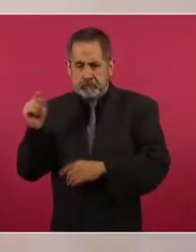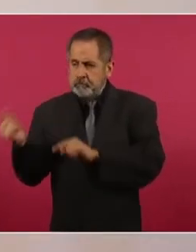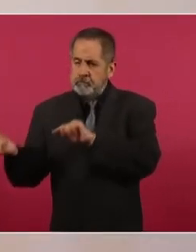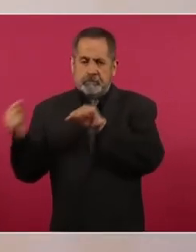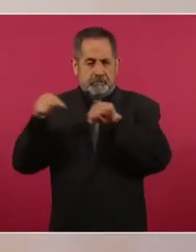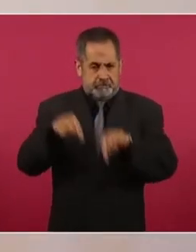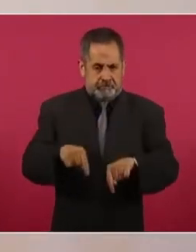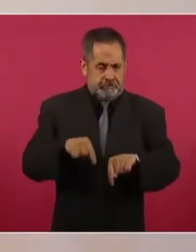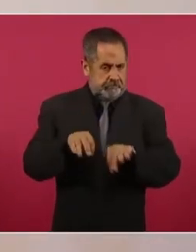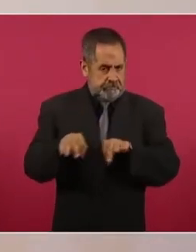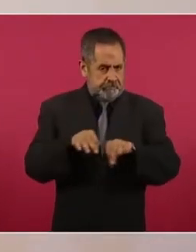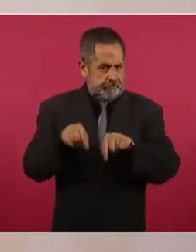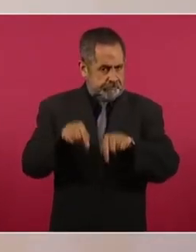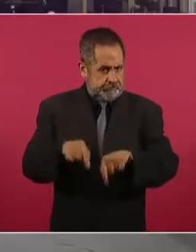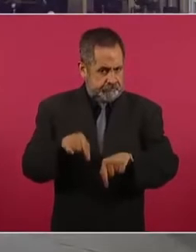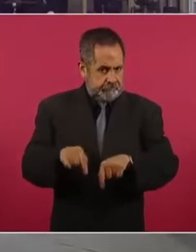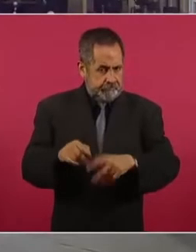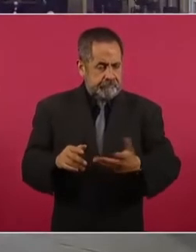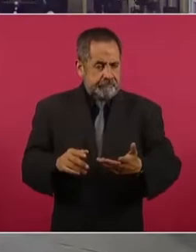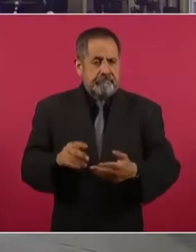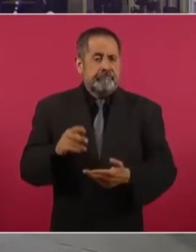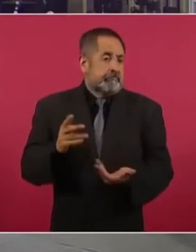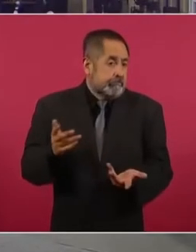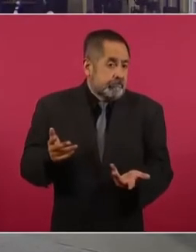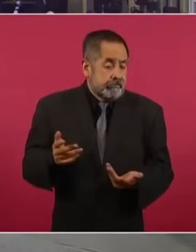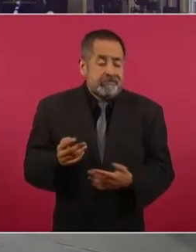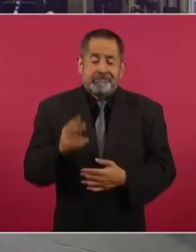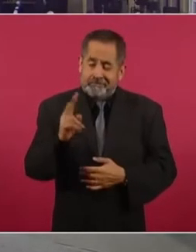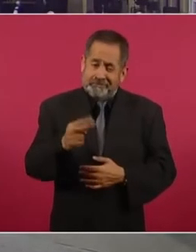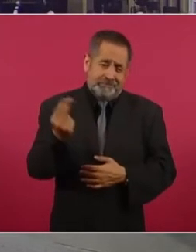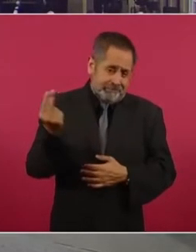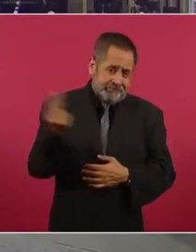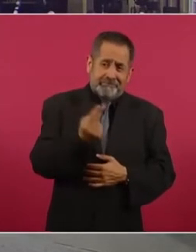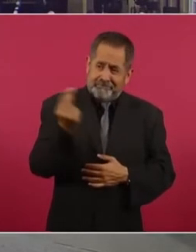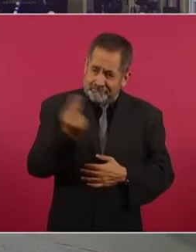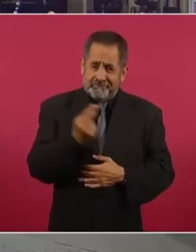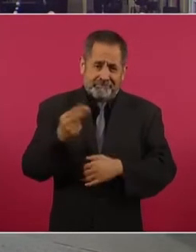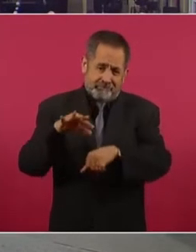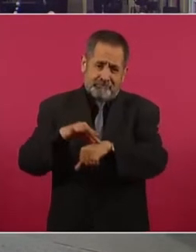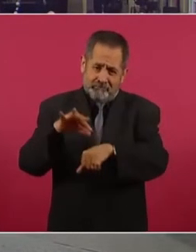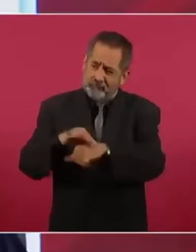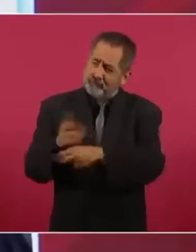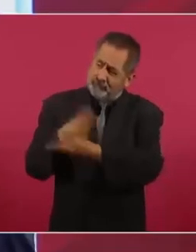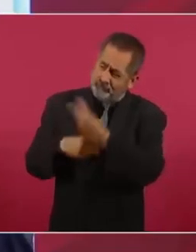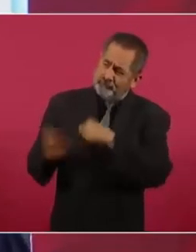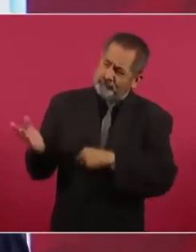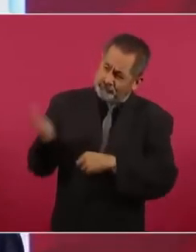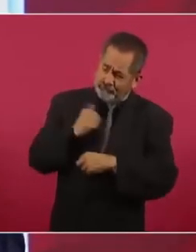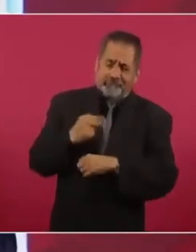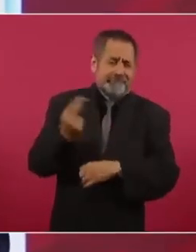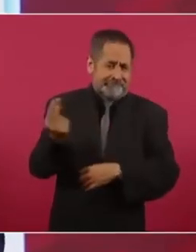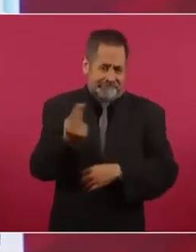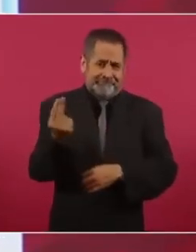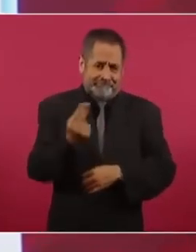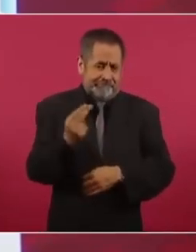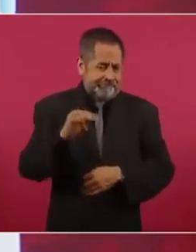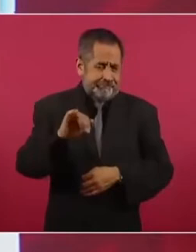necesitamos los médicos y